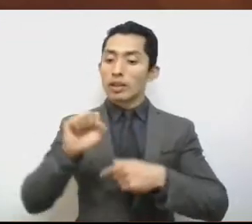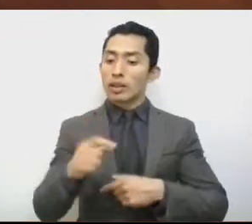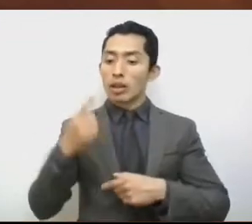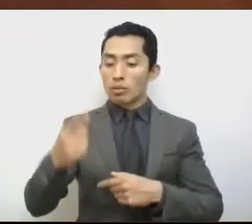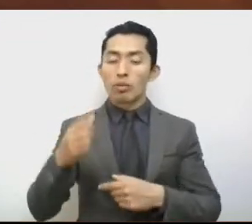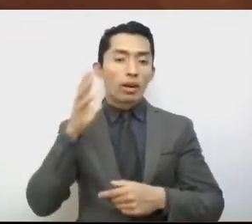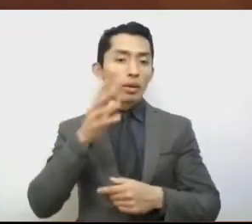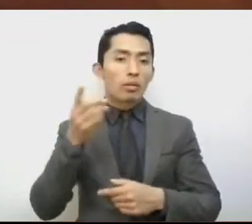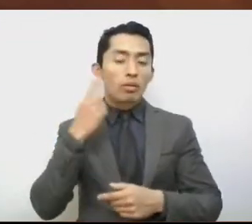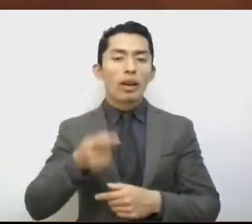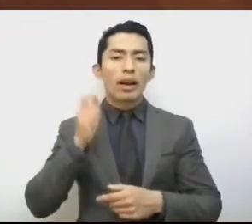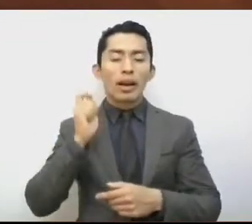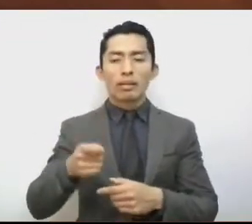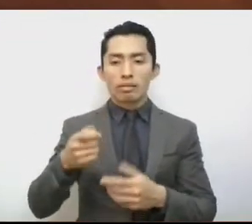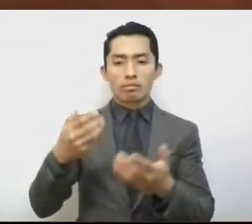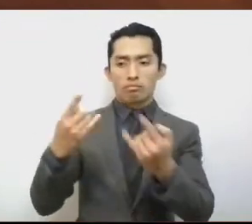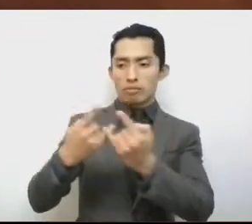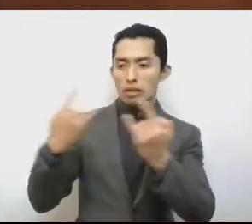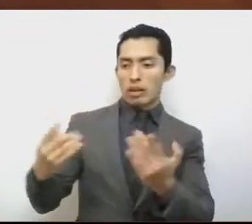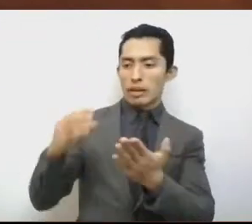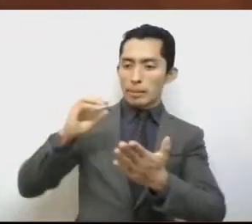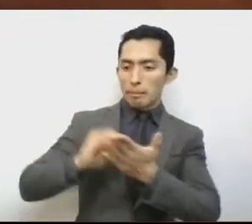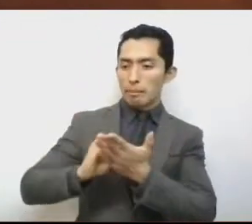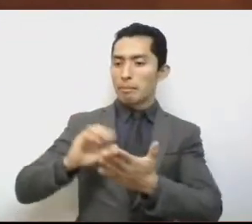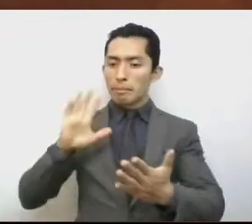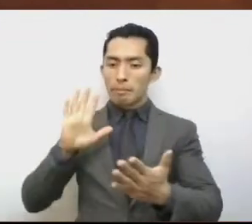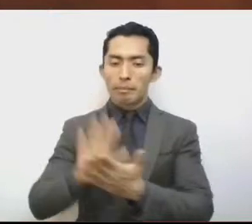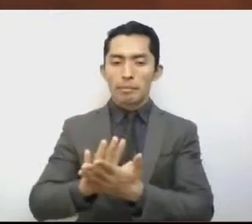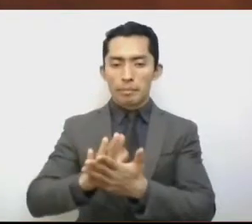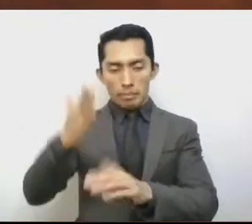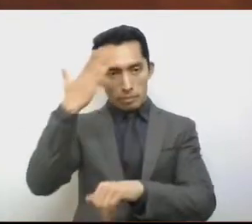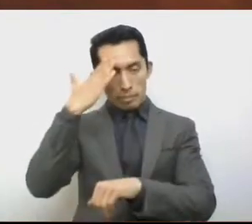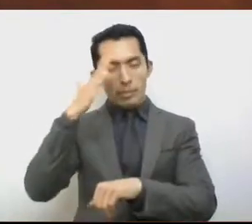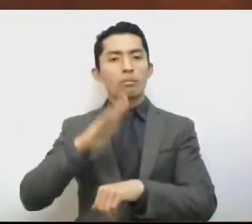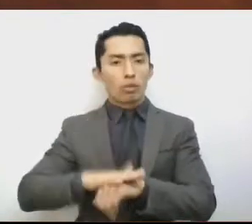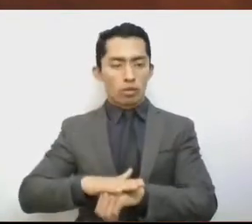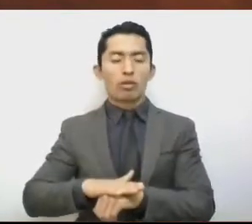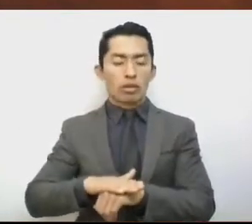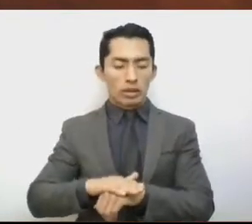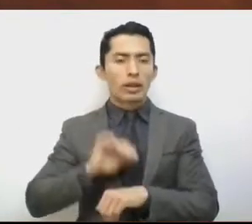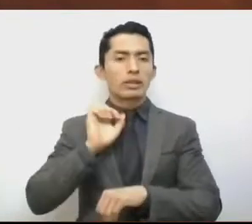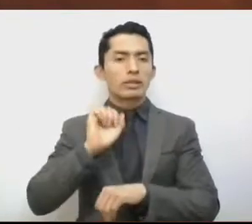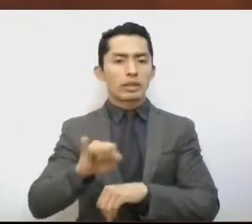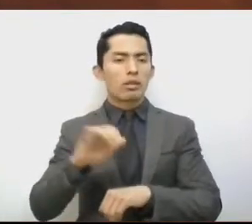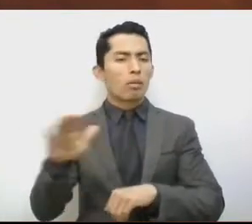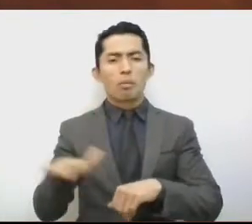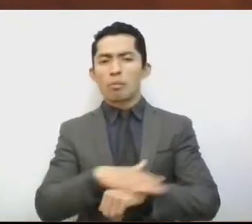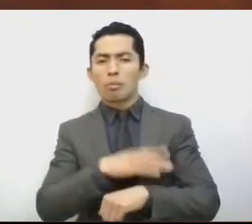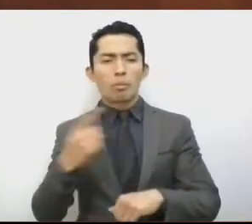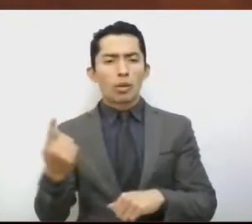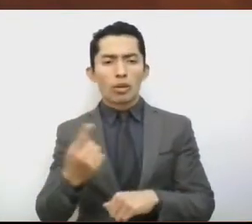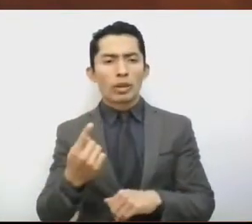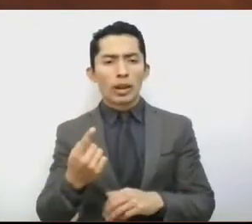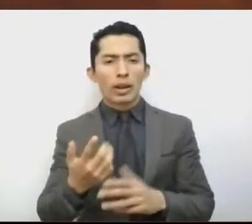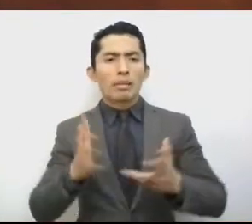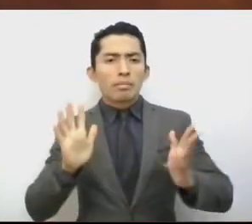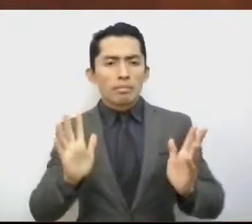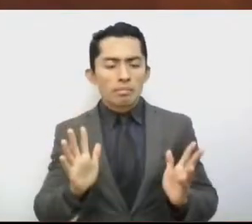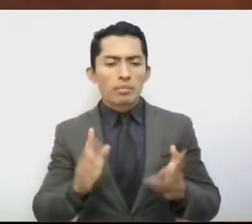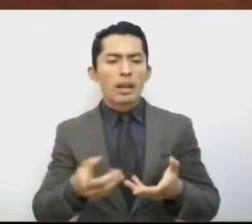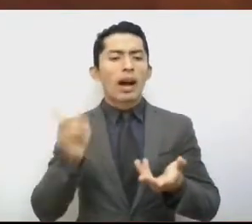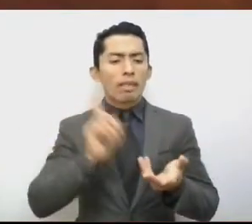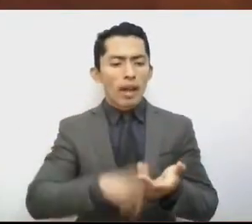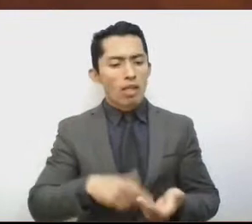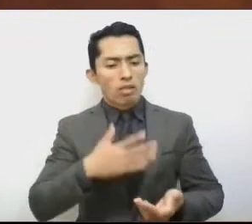Pero pase a la historia porque hicimos de lado los intereses